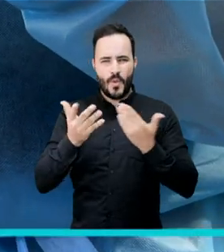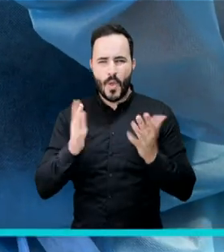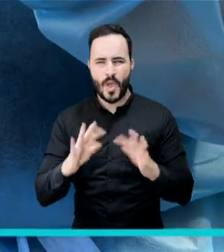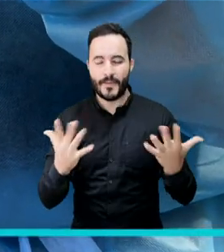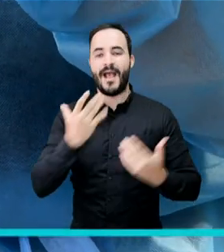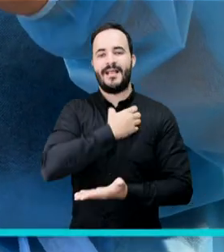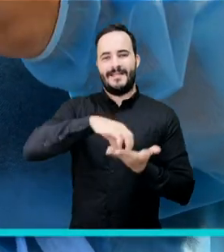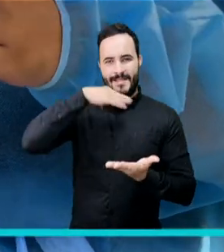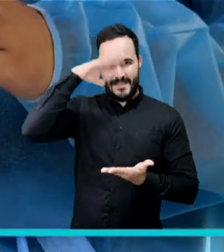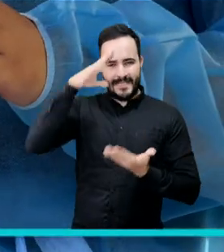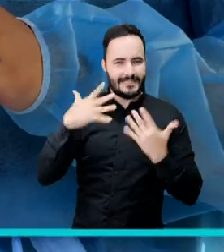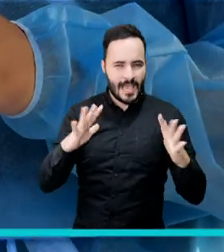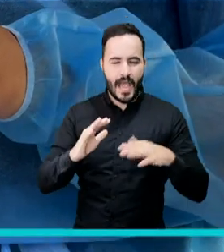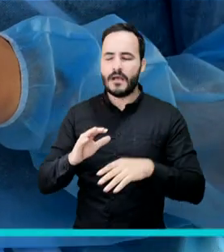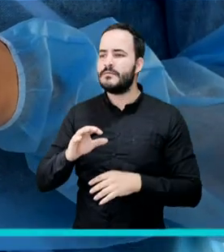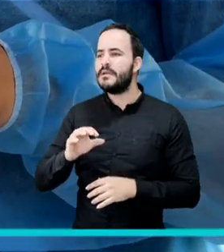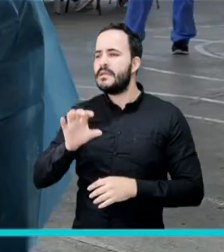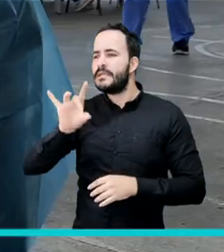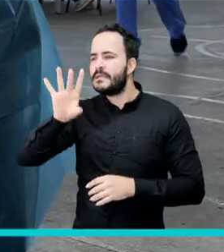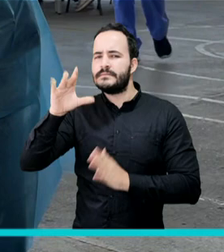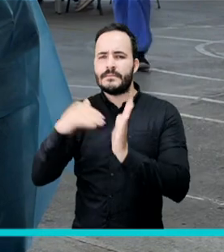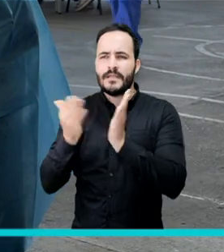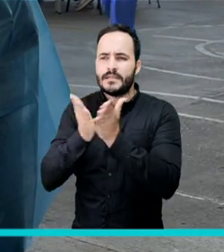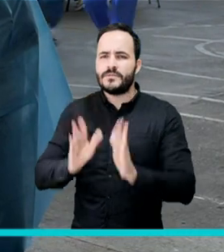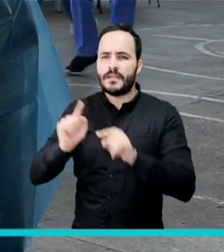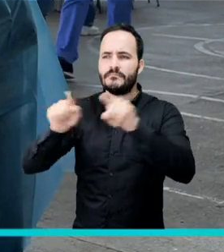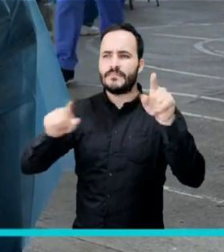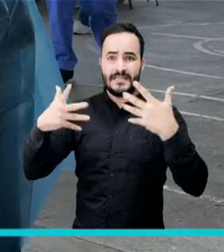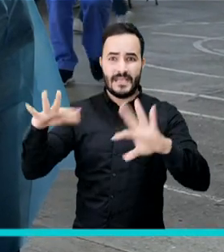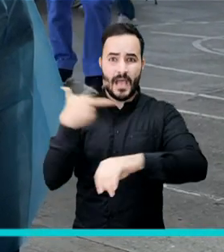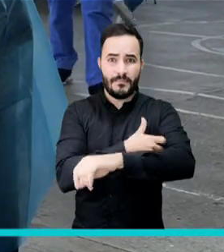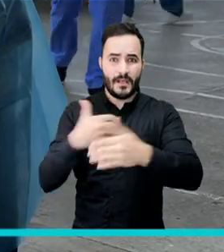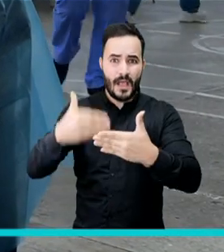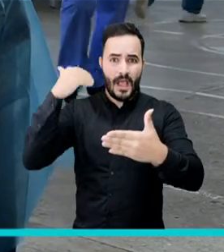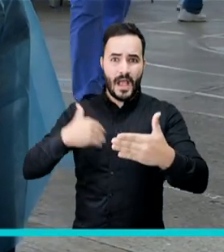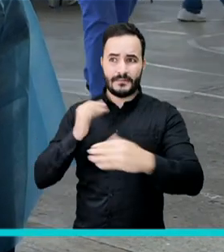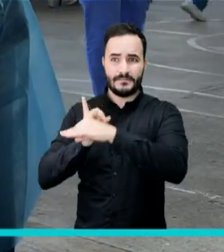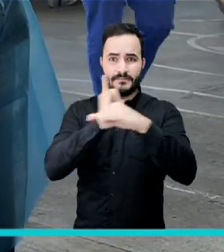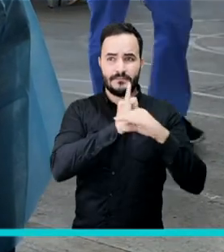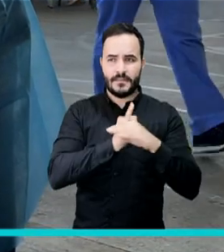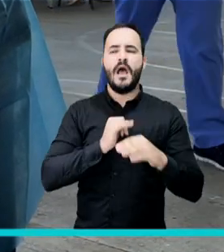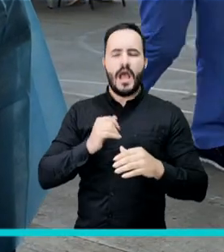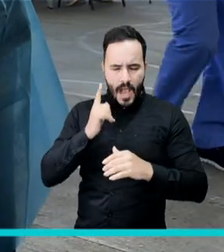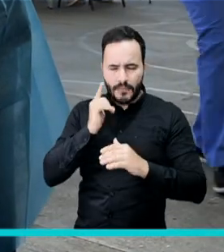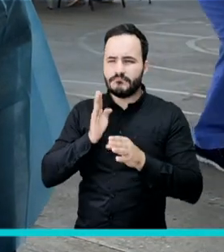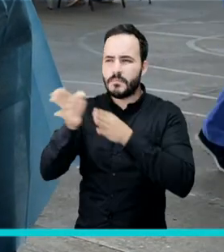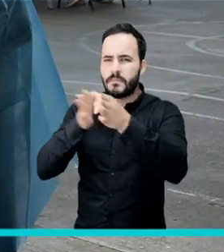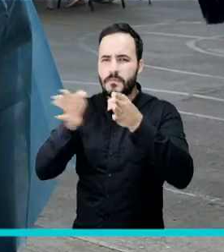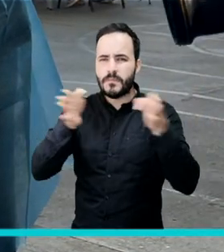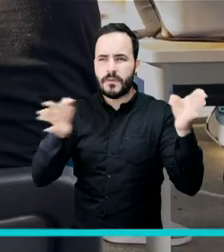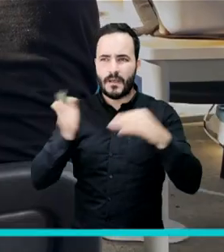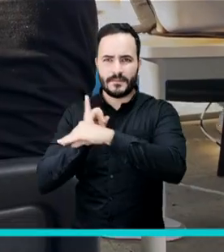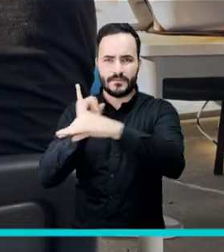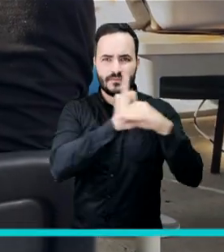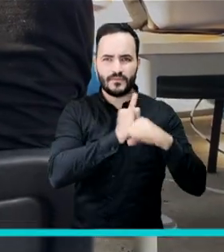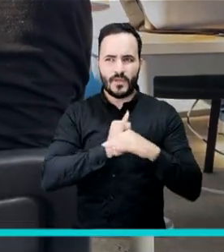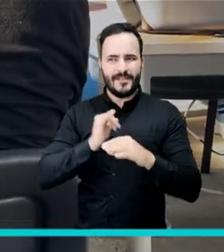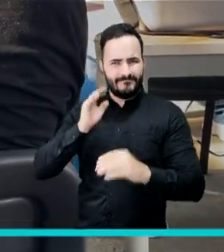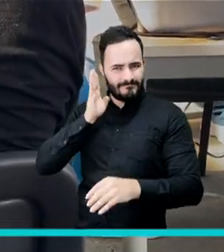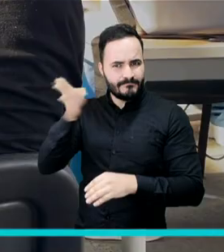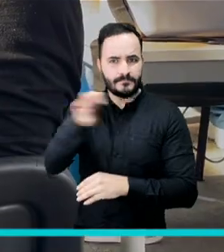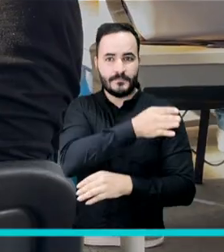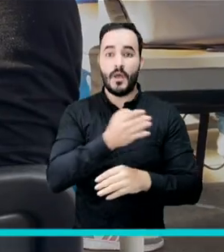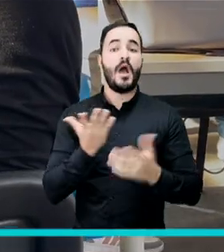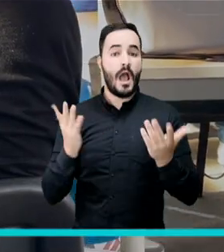vacunación, la alcaldía de Medellín realizó una prueba piloto con 15.028 estudiantes que fueron vacunados directamente en sus instituciones educativas.